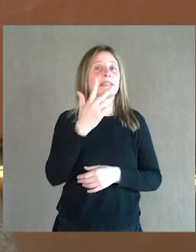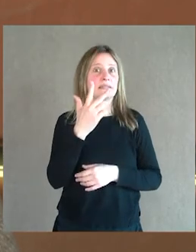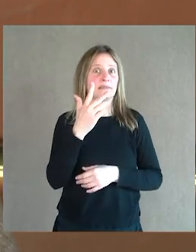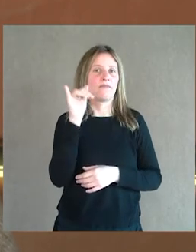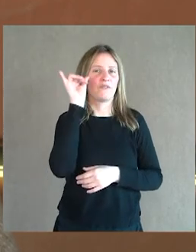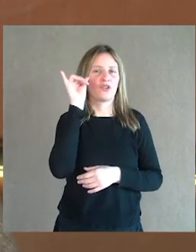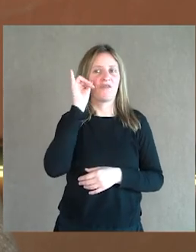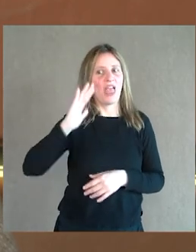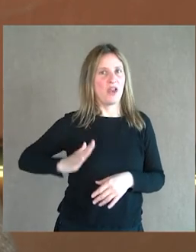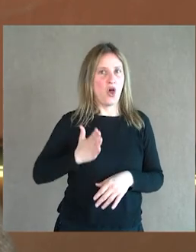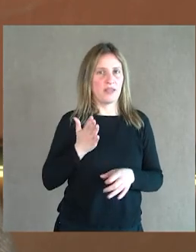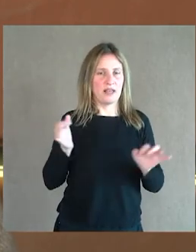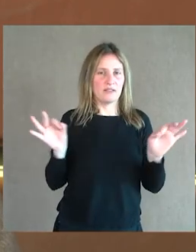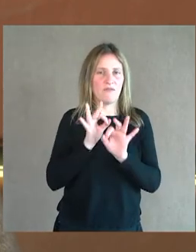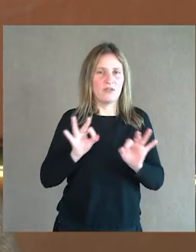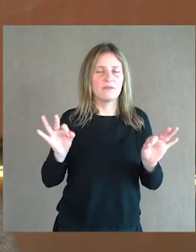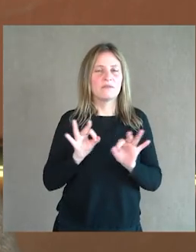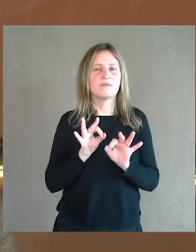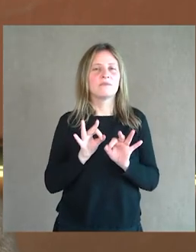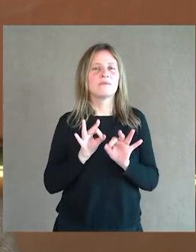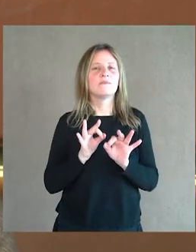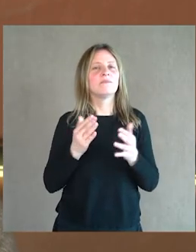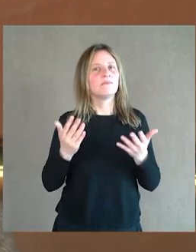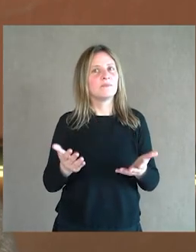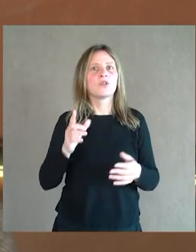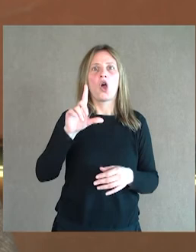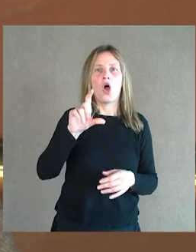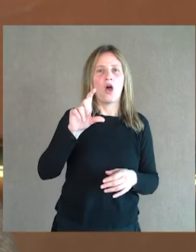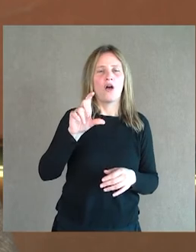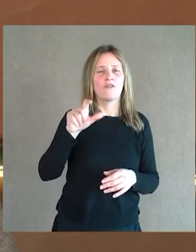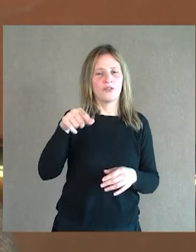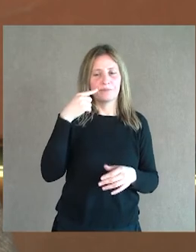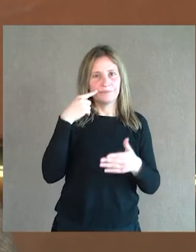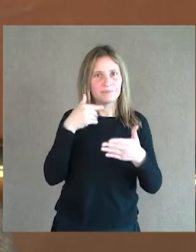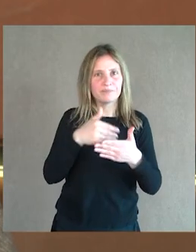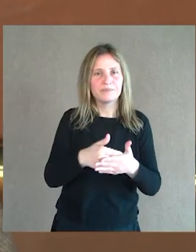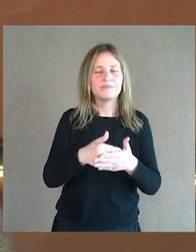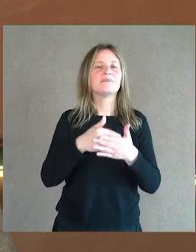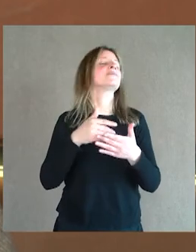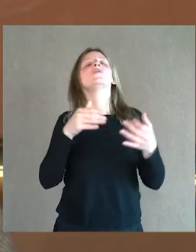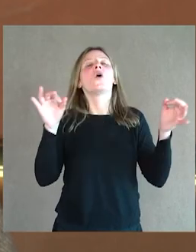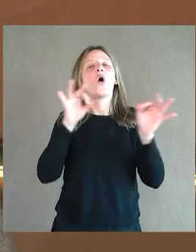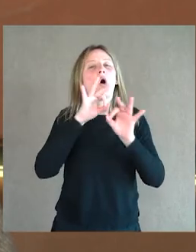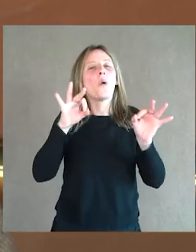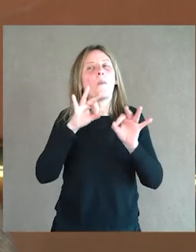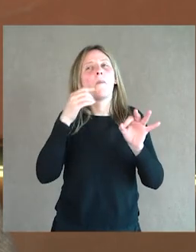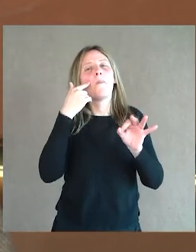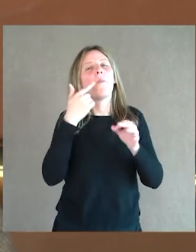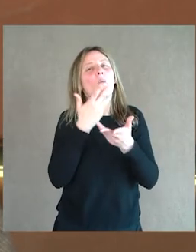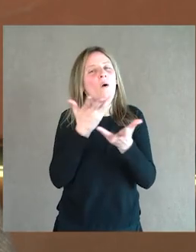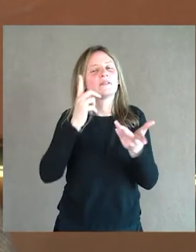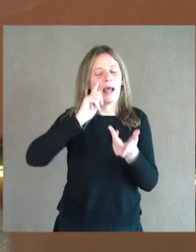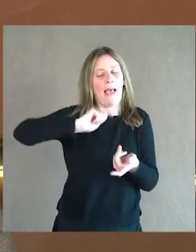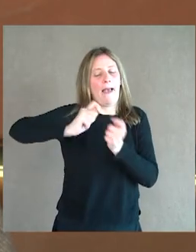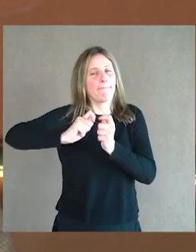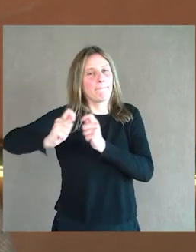como hablaba Jimena recién, sin duda estamos ante una obra que marca un punto de inflexión en